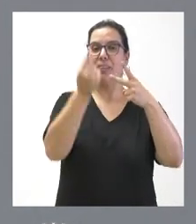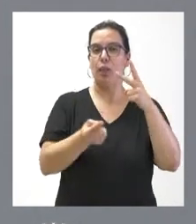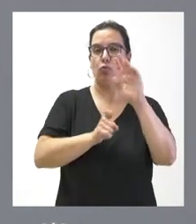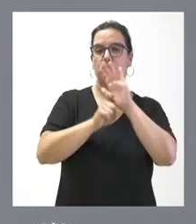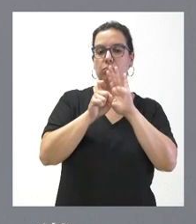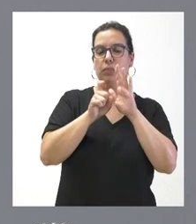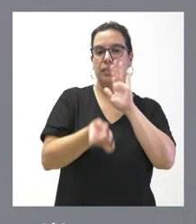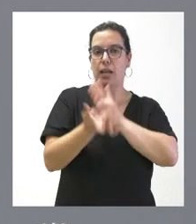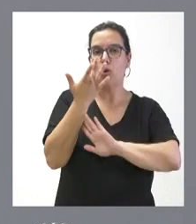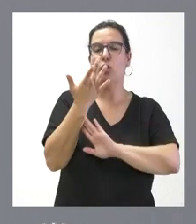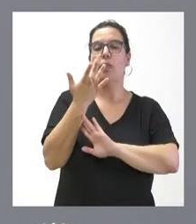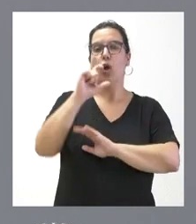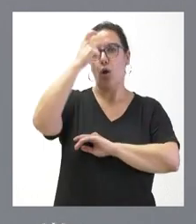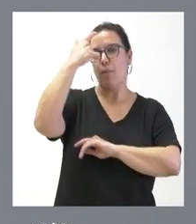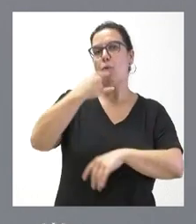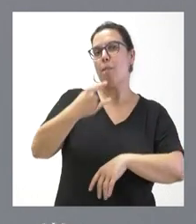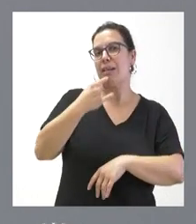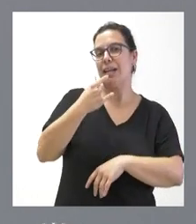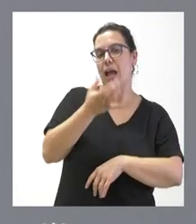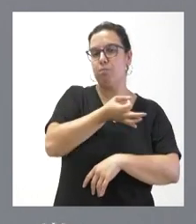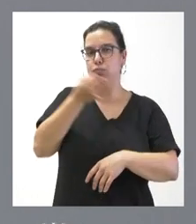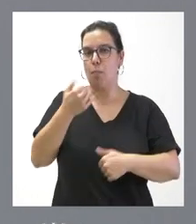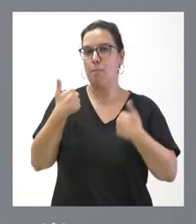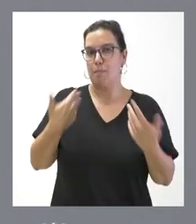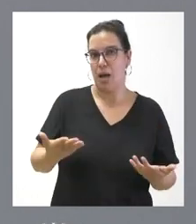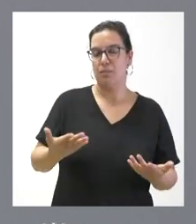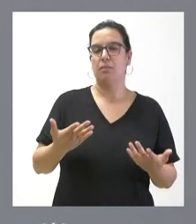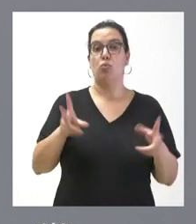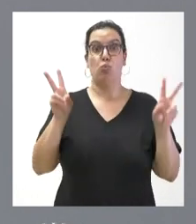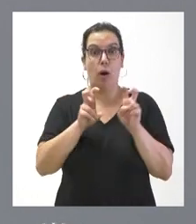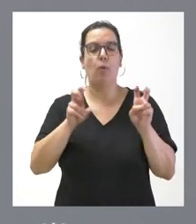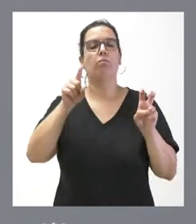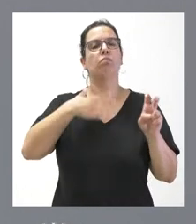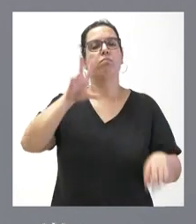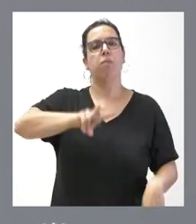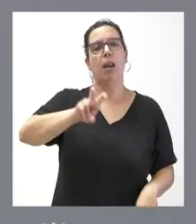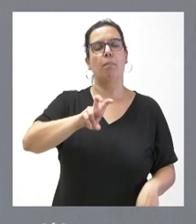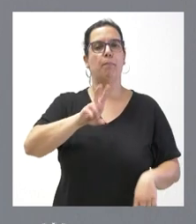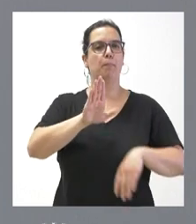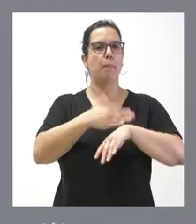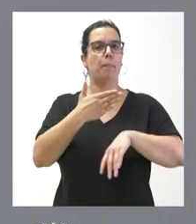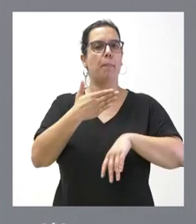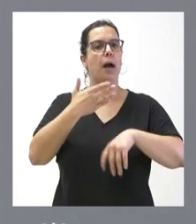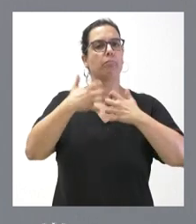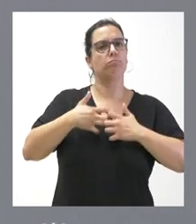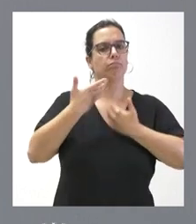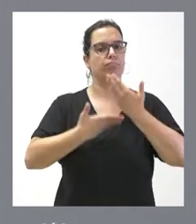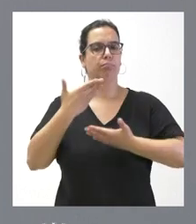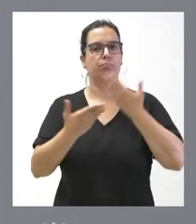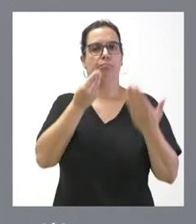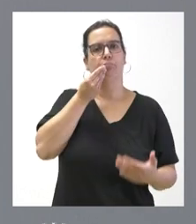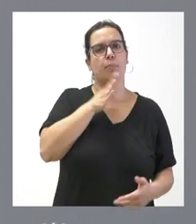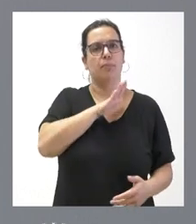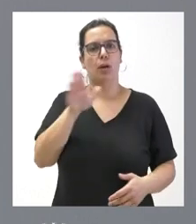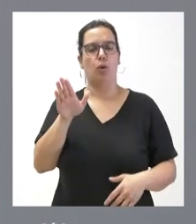concepto de batería más eficiente y que va a permitir un mejor rendimiento en la entrega de